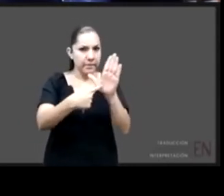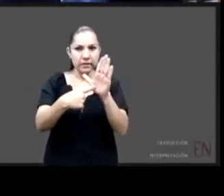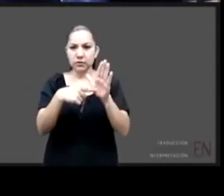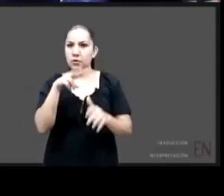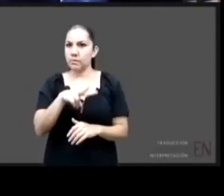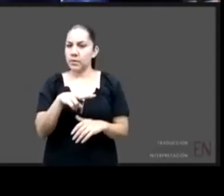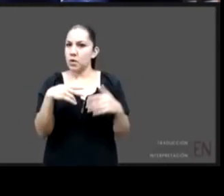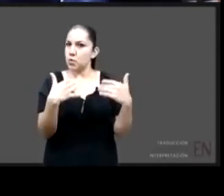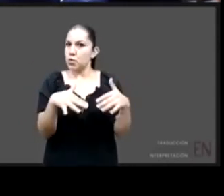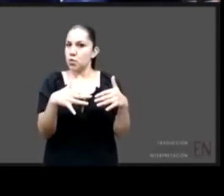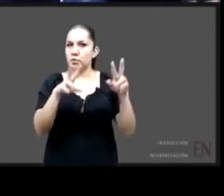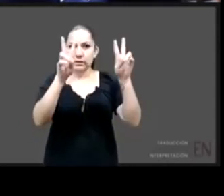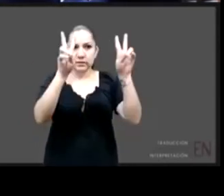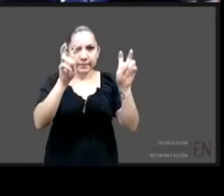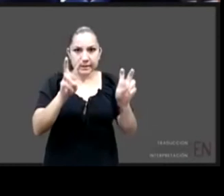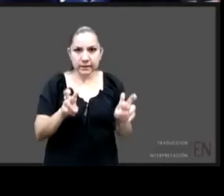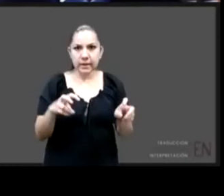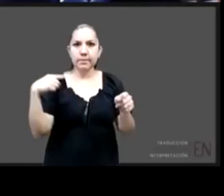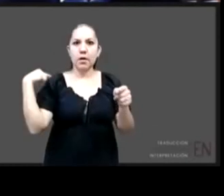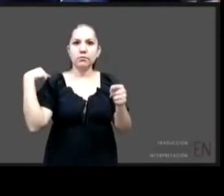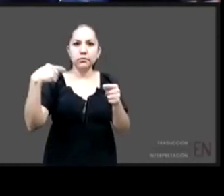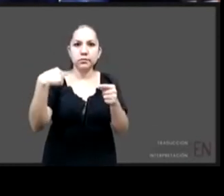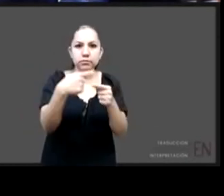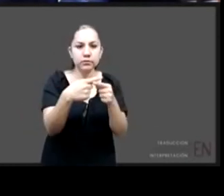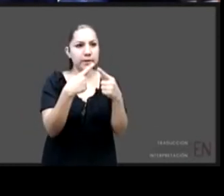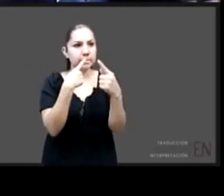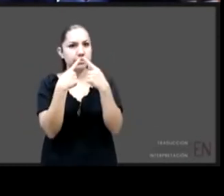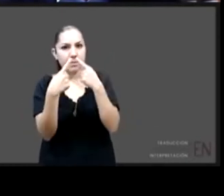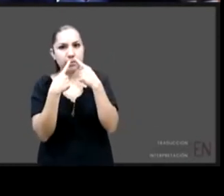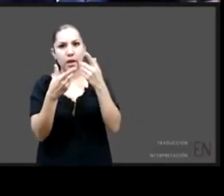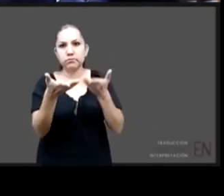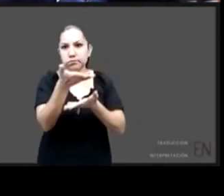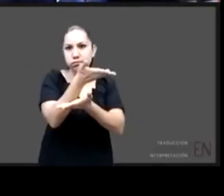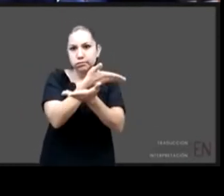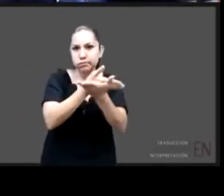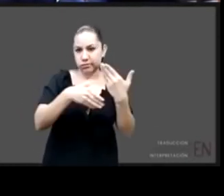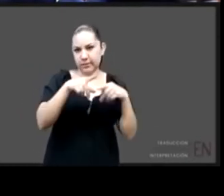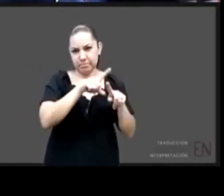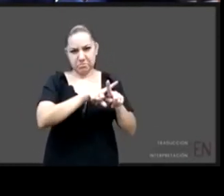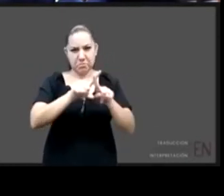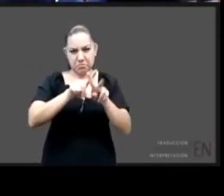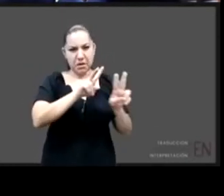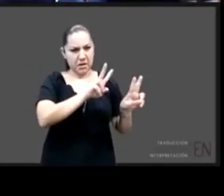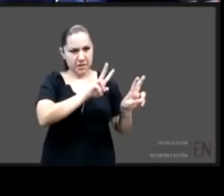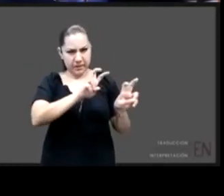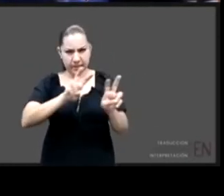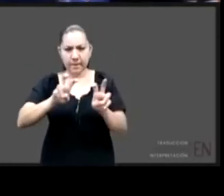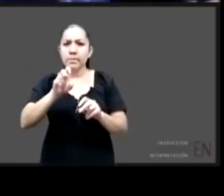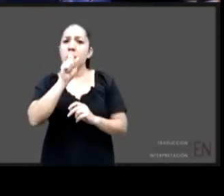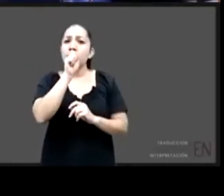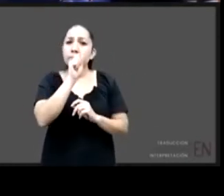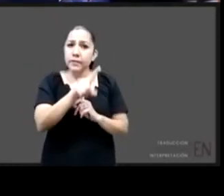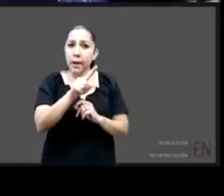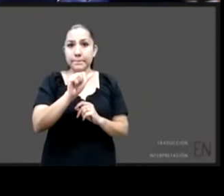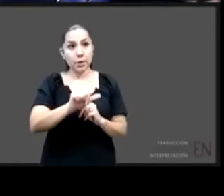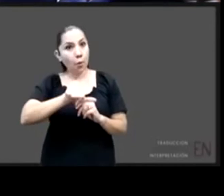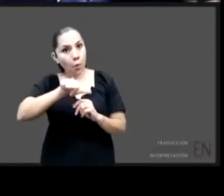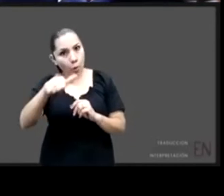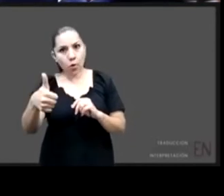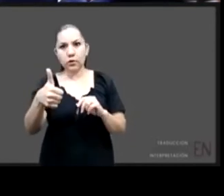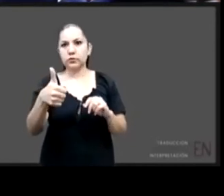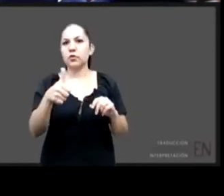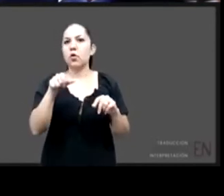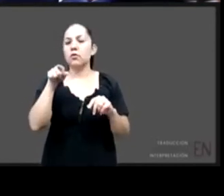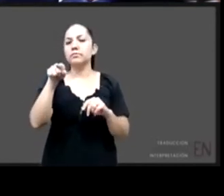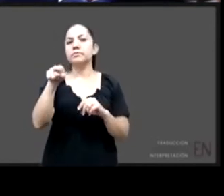además de los que se han organizado en esta línea, ha habido muchos otros organizados por